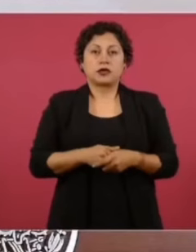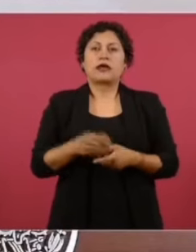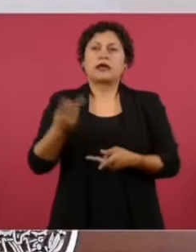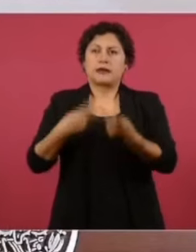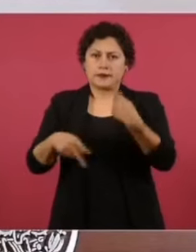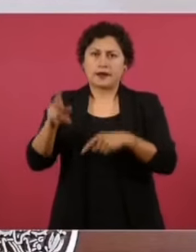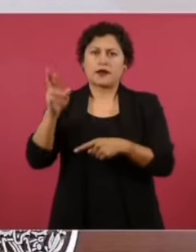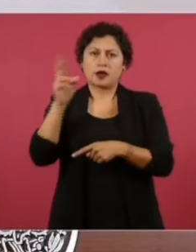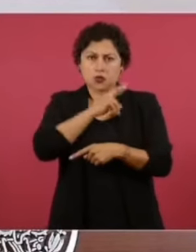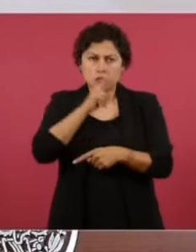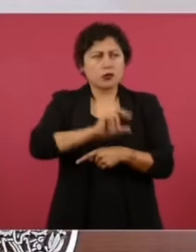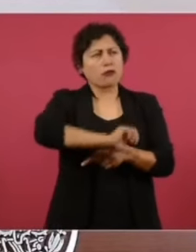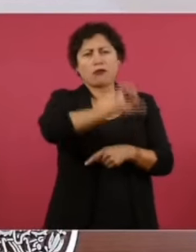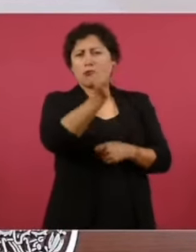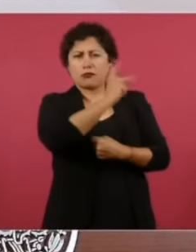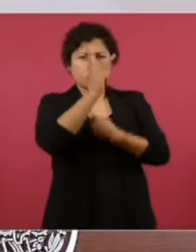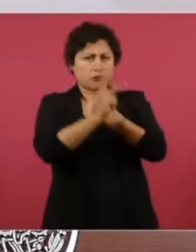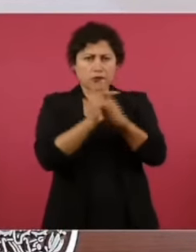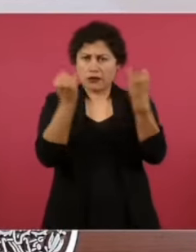Rusia y estuvieron de otros países.